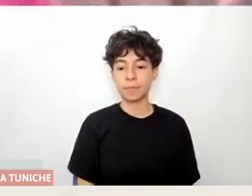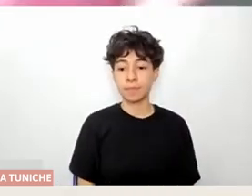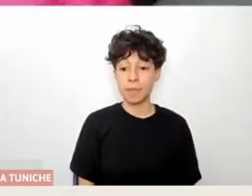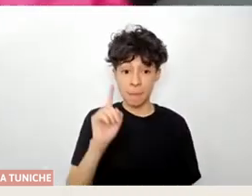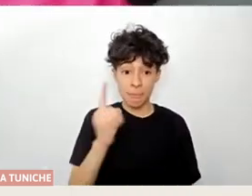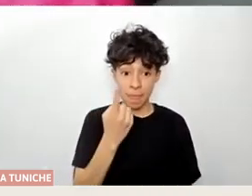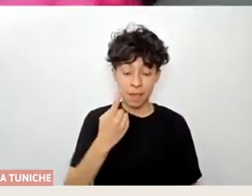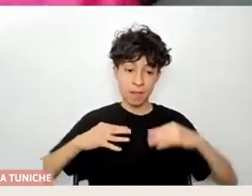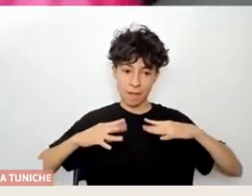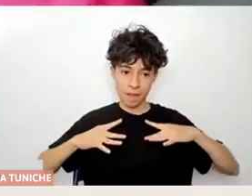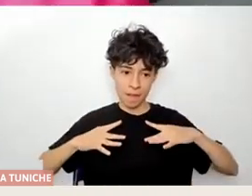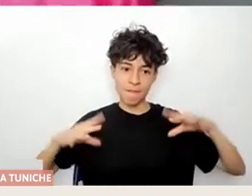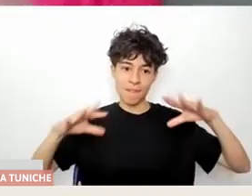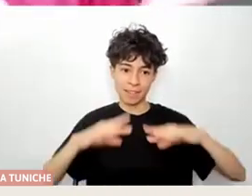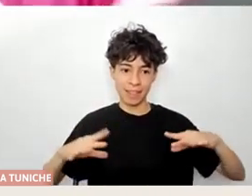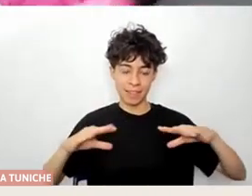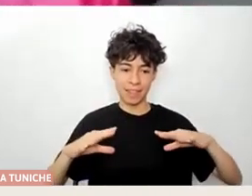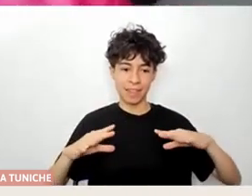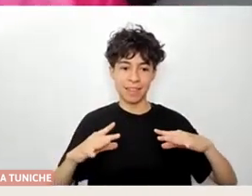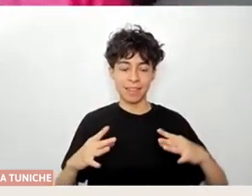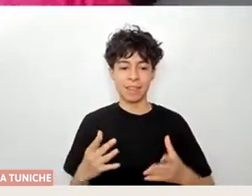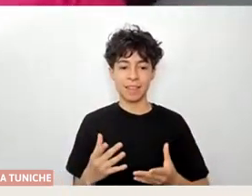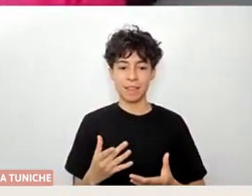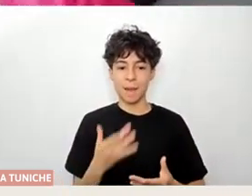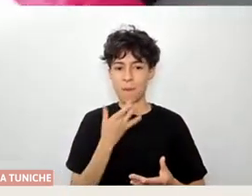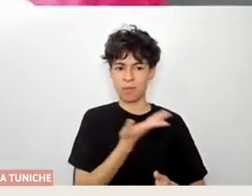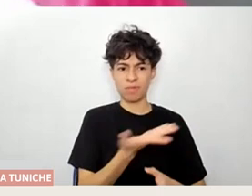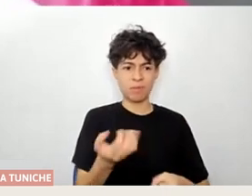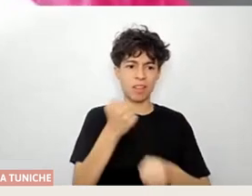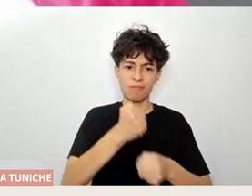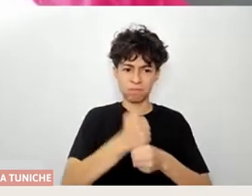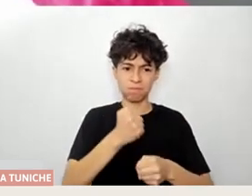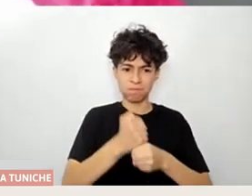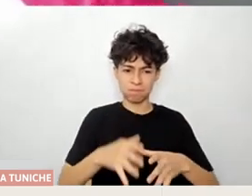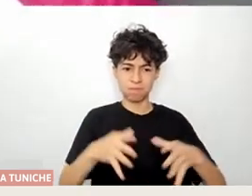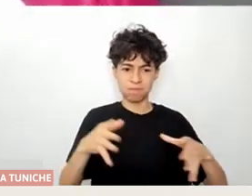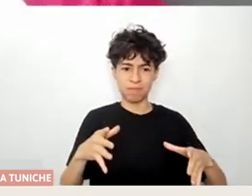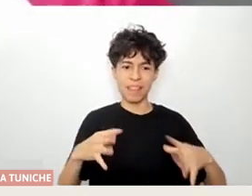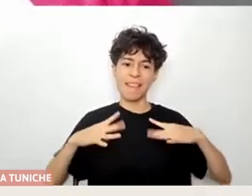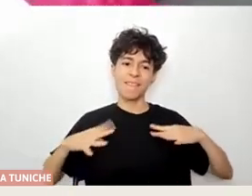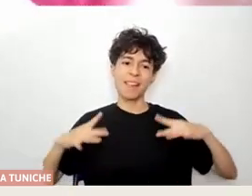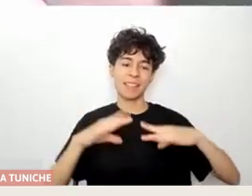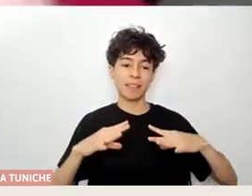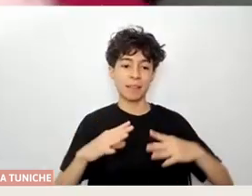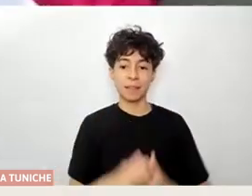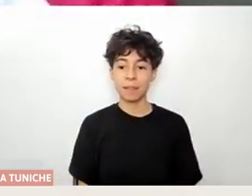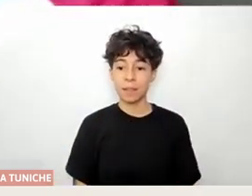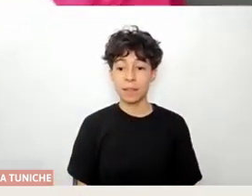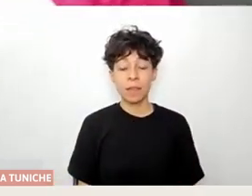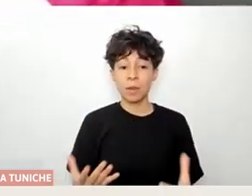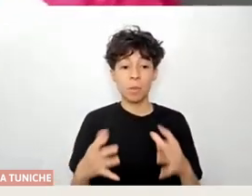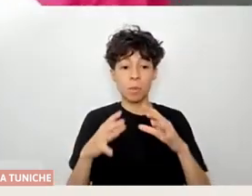inicio, pues, felicidades. Felicidades por todo su trabajo. Bien. Pues, la construcción de mundos posibles